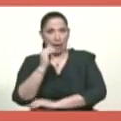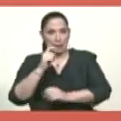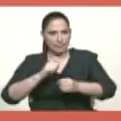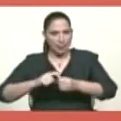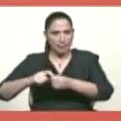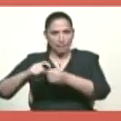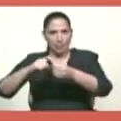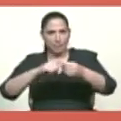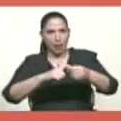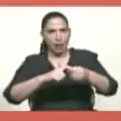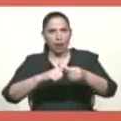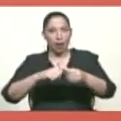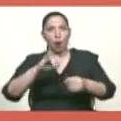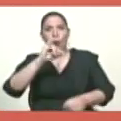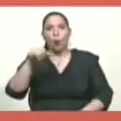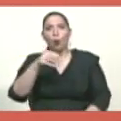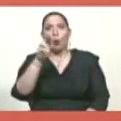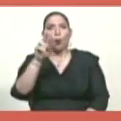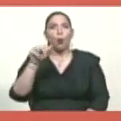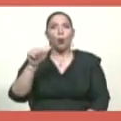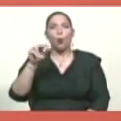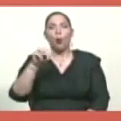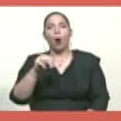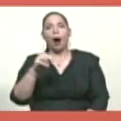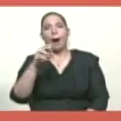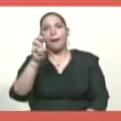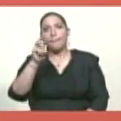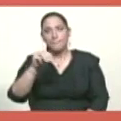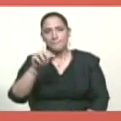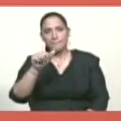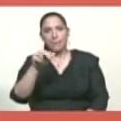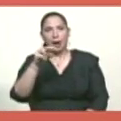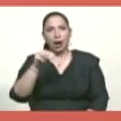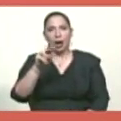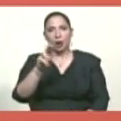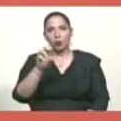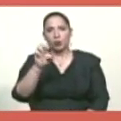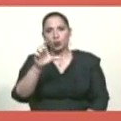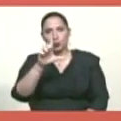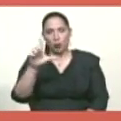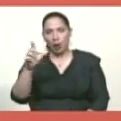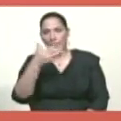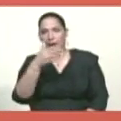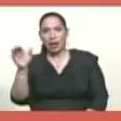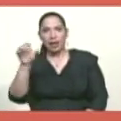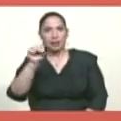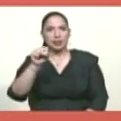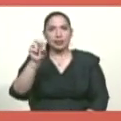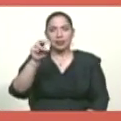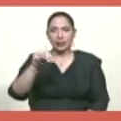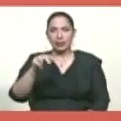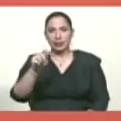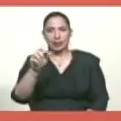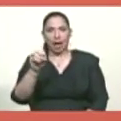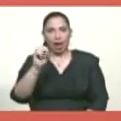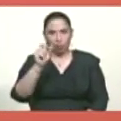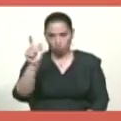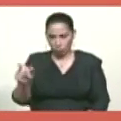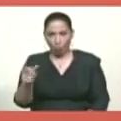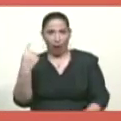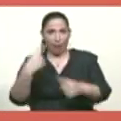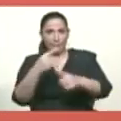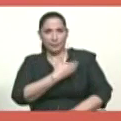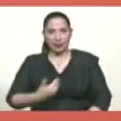Santos en el golpe militar de mayo del año 2018 que era el golpe militar que intentaba